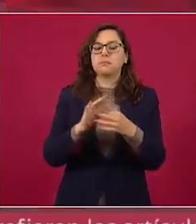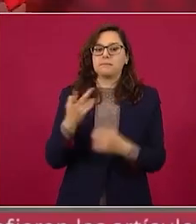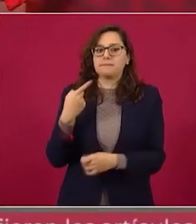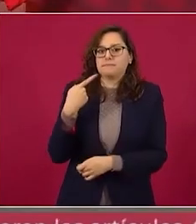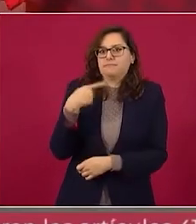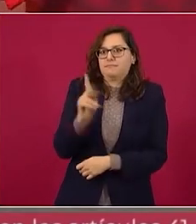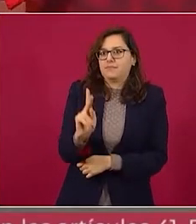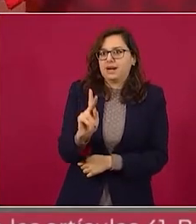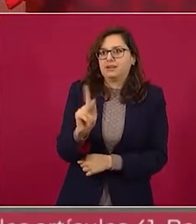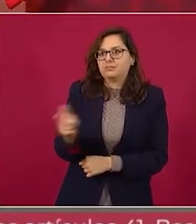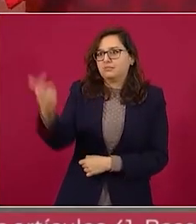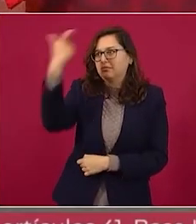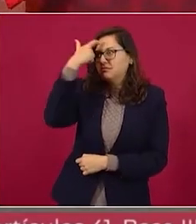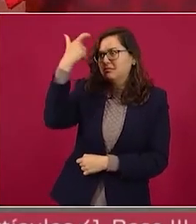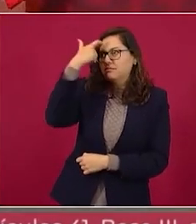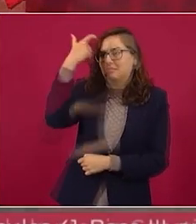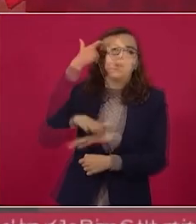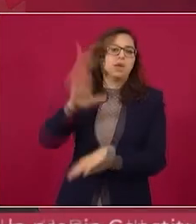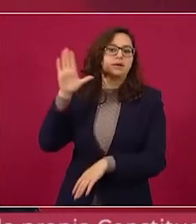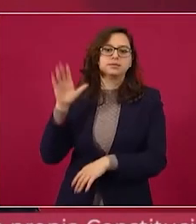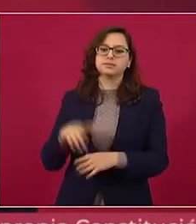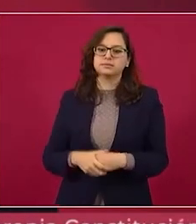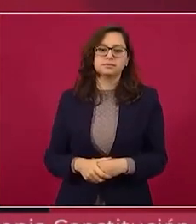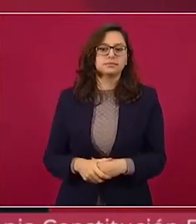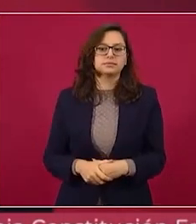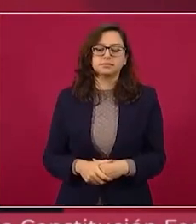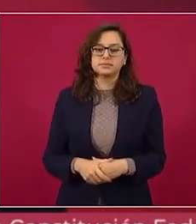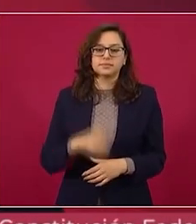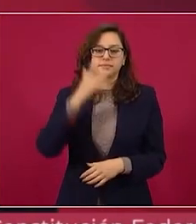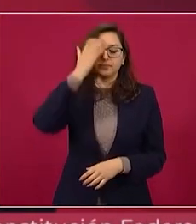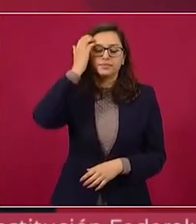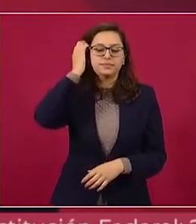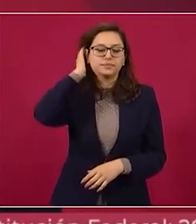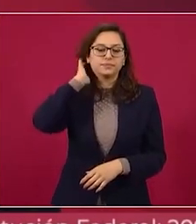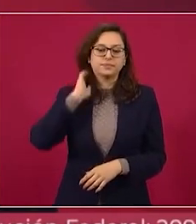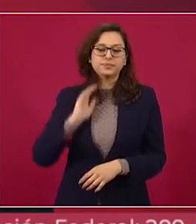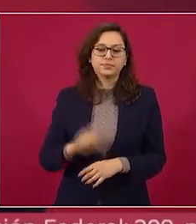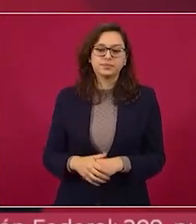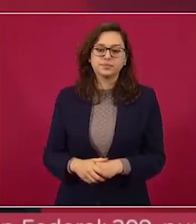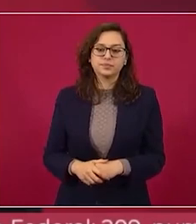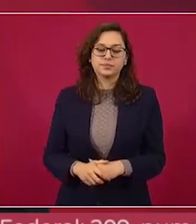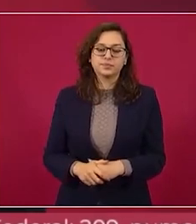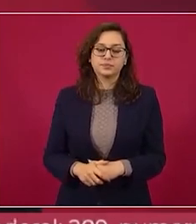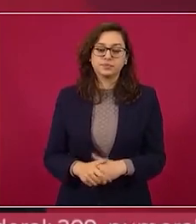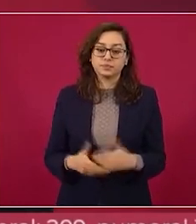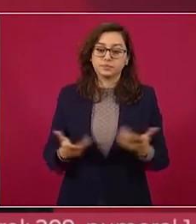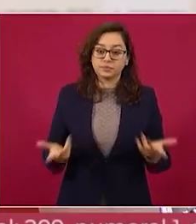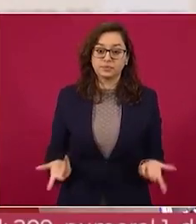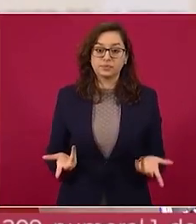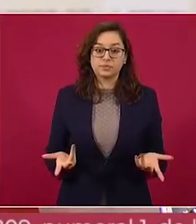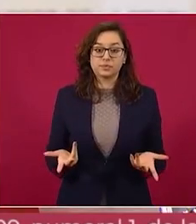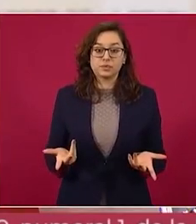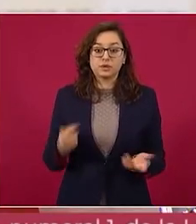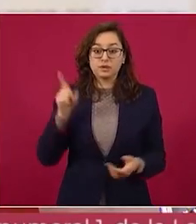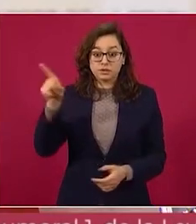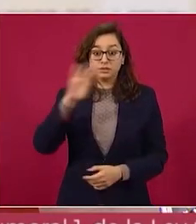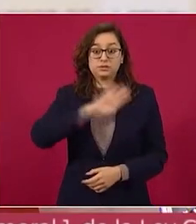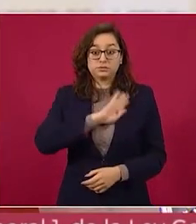que nos roben así como los españoles no quieren